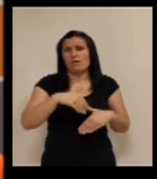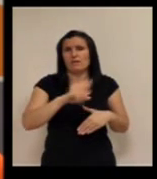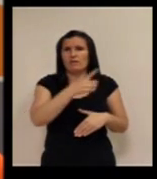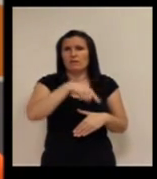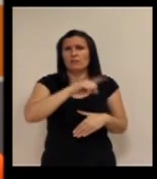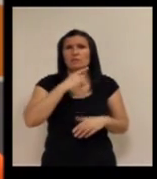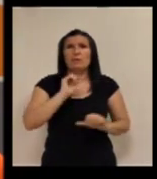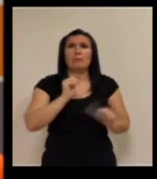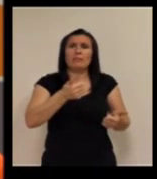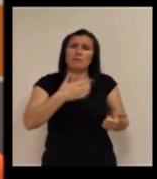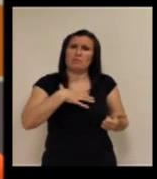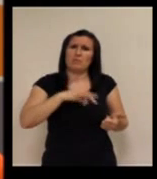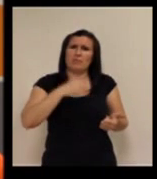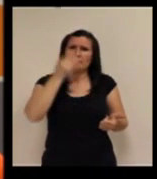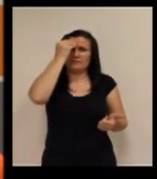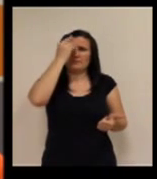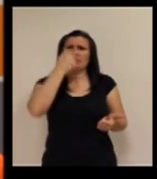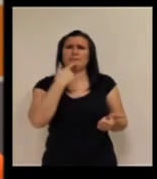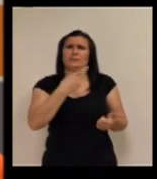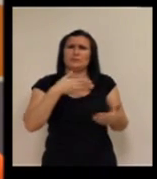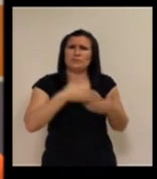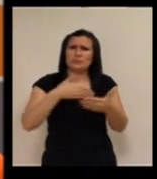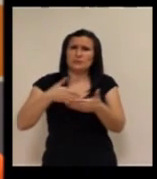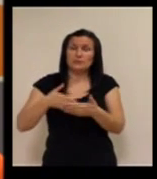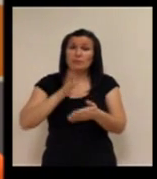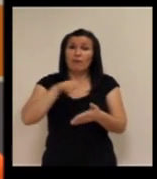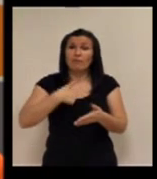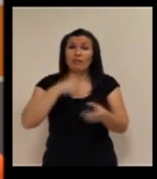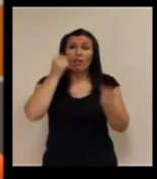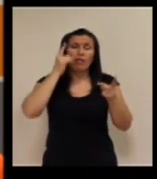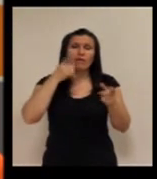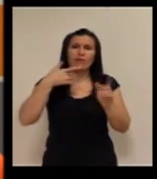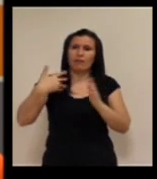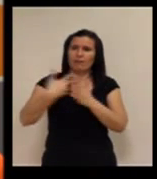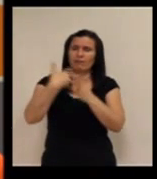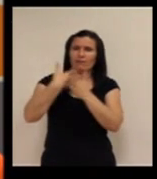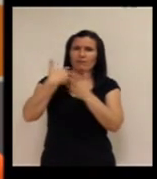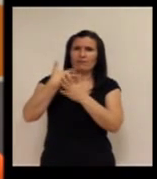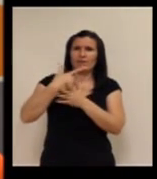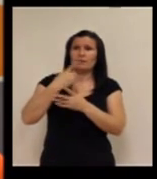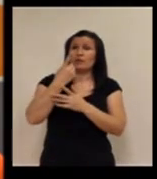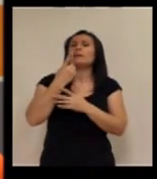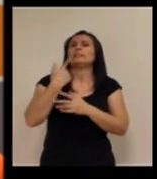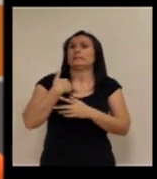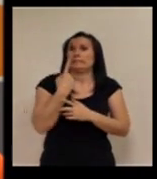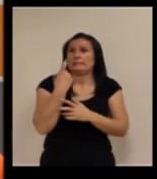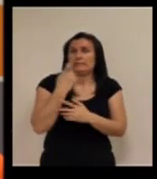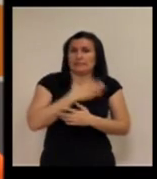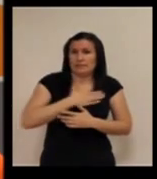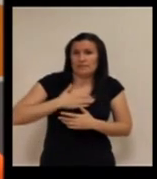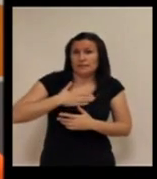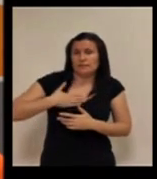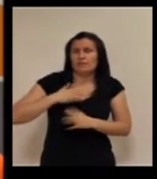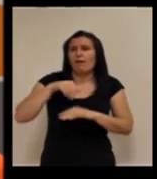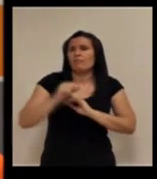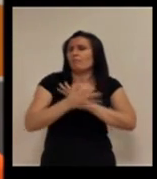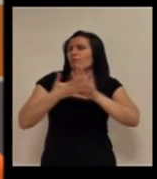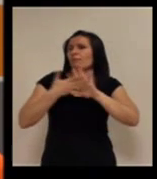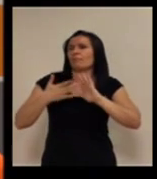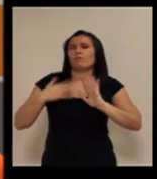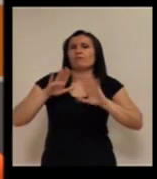o sea que ellos al principio a lo mejor lo consideran como una barrera pero cuando se lo explican y tal y como ellos lo necesitan